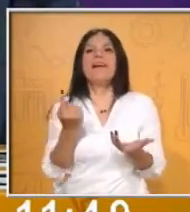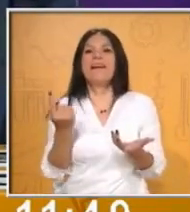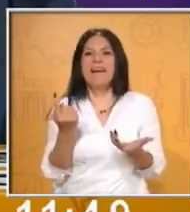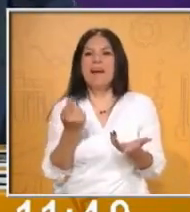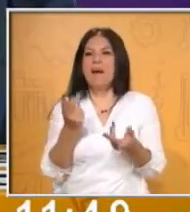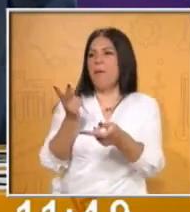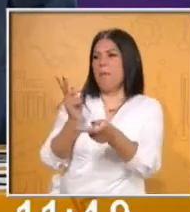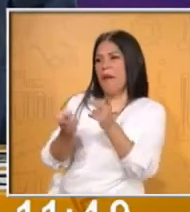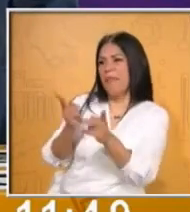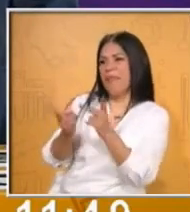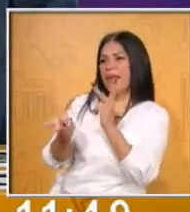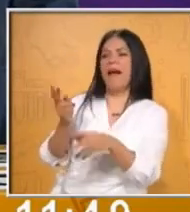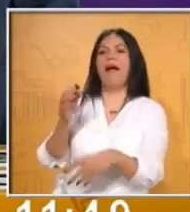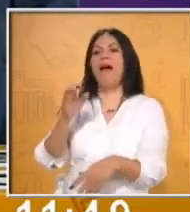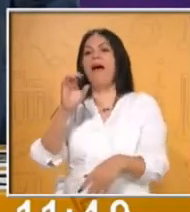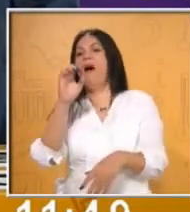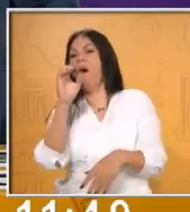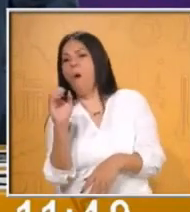disfrutabas?